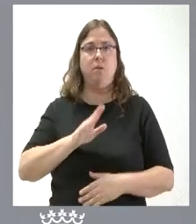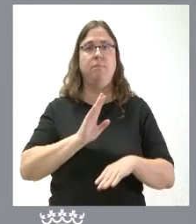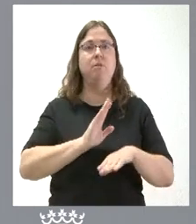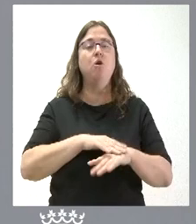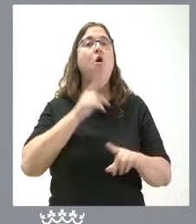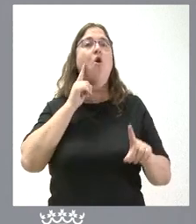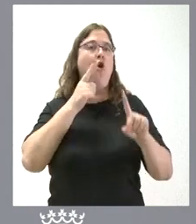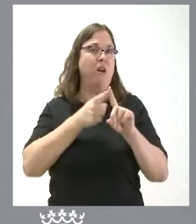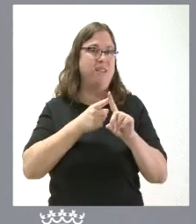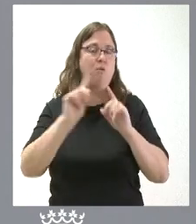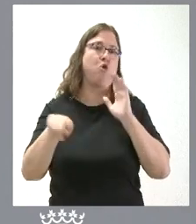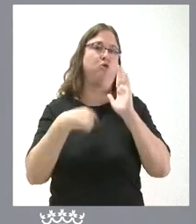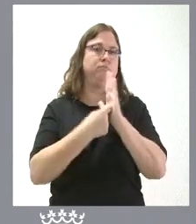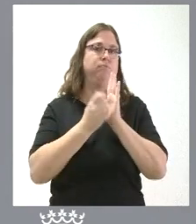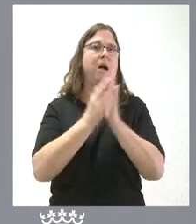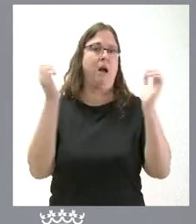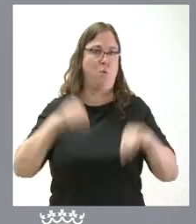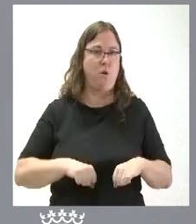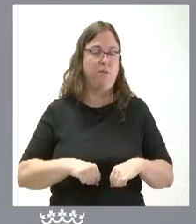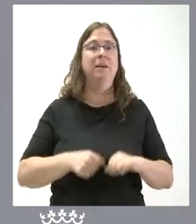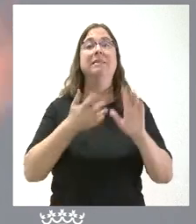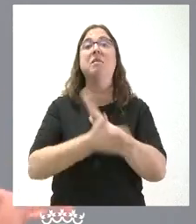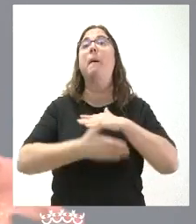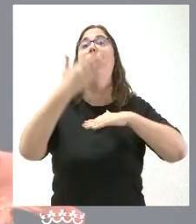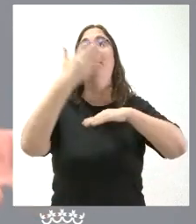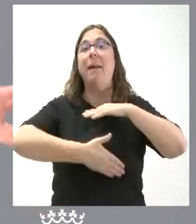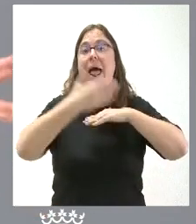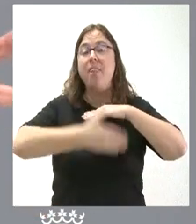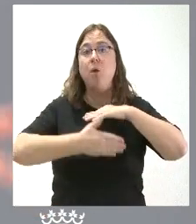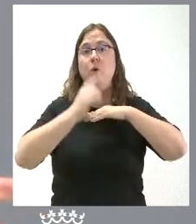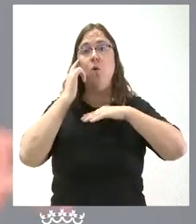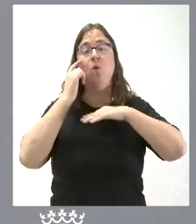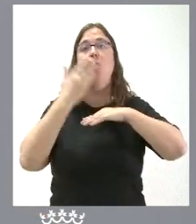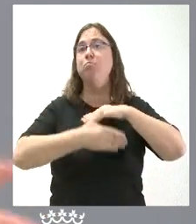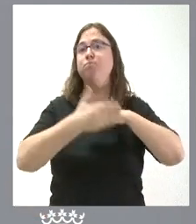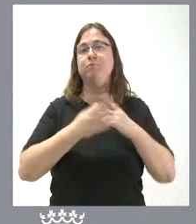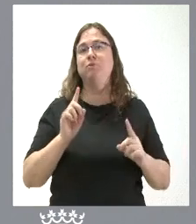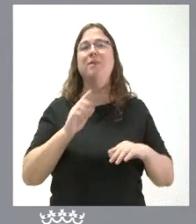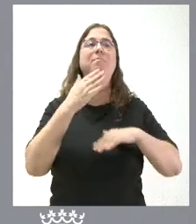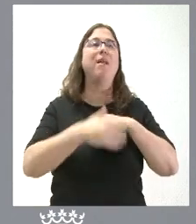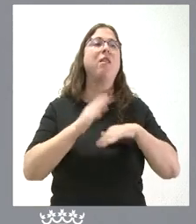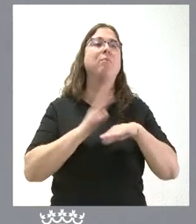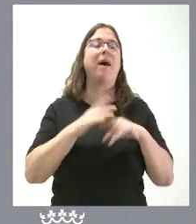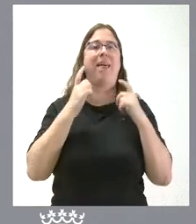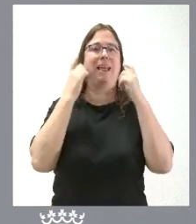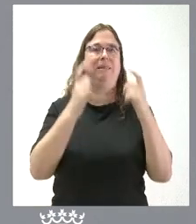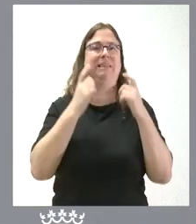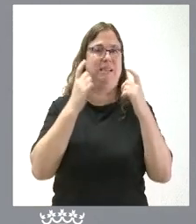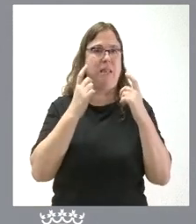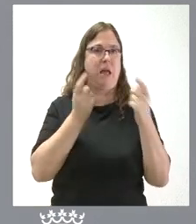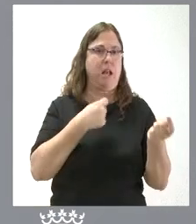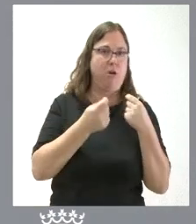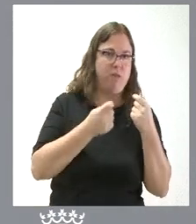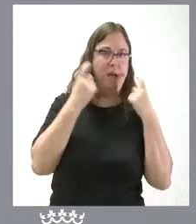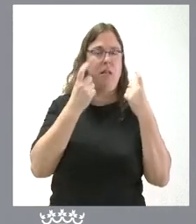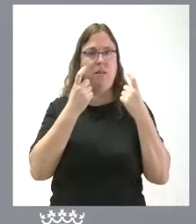objetivo de intentar alcanzar este acuerdo por tanto no vemos el plazo para que el gobierno responda sino un plazo para intentar negociar para intentar acordar